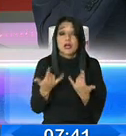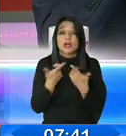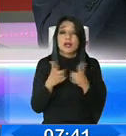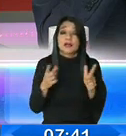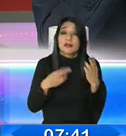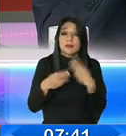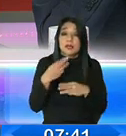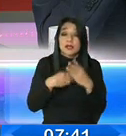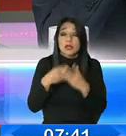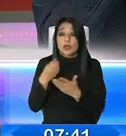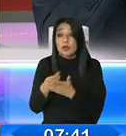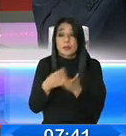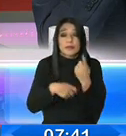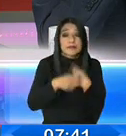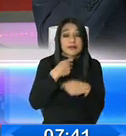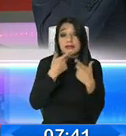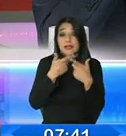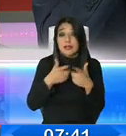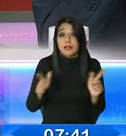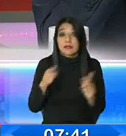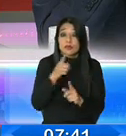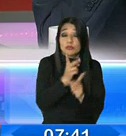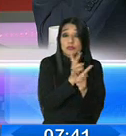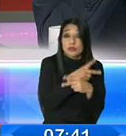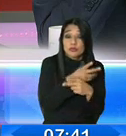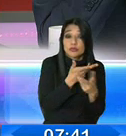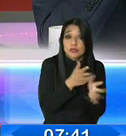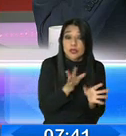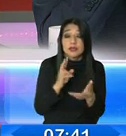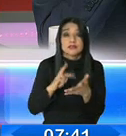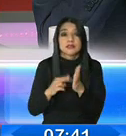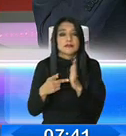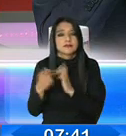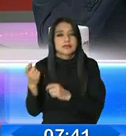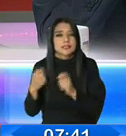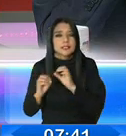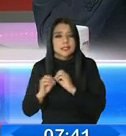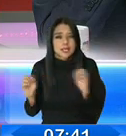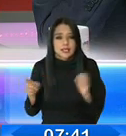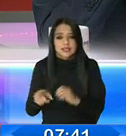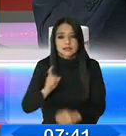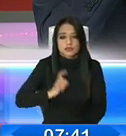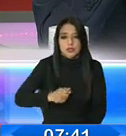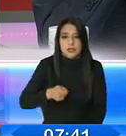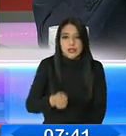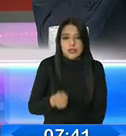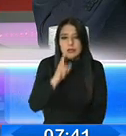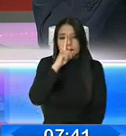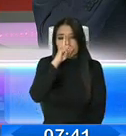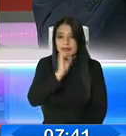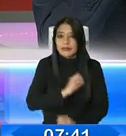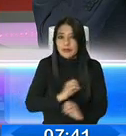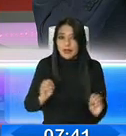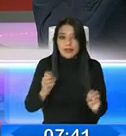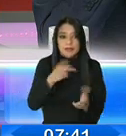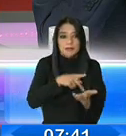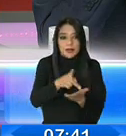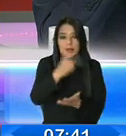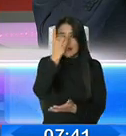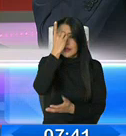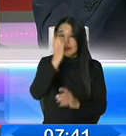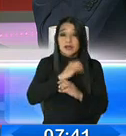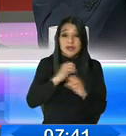de oferta y demanda, en donde si usted no produce, usted no puede sostener sus plantillas, ni cumplir sus obligaciones, ni pagar a sus